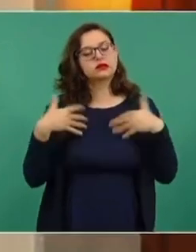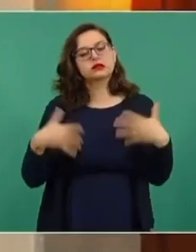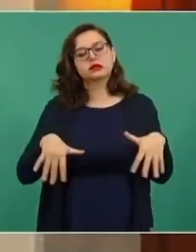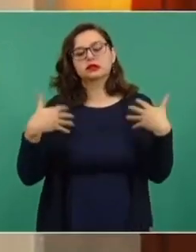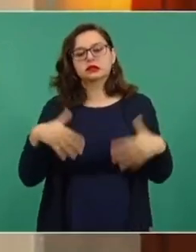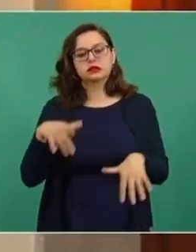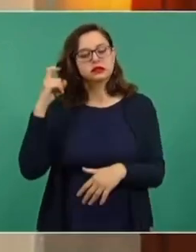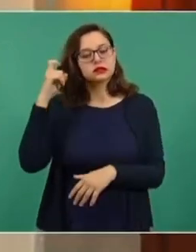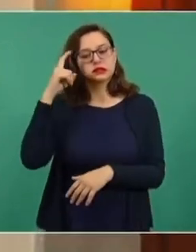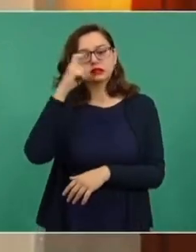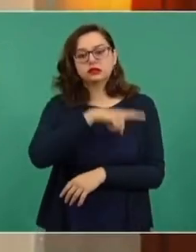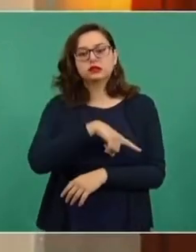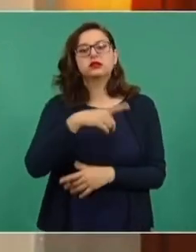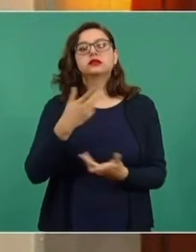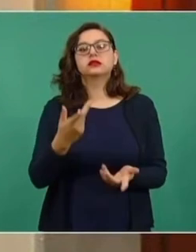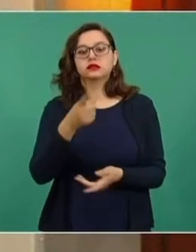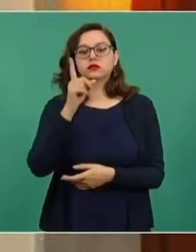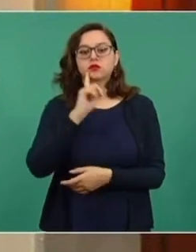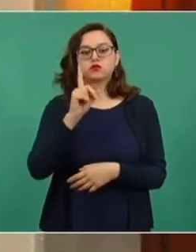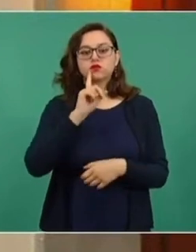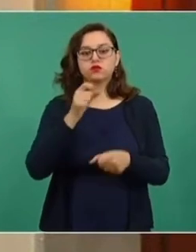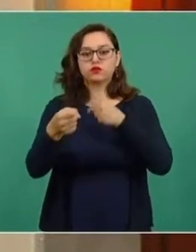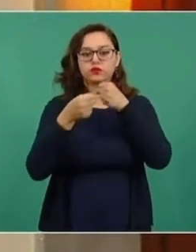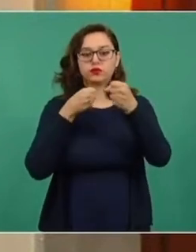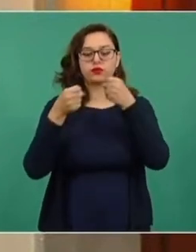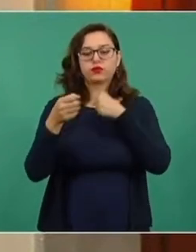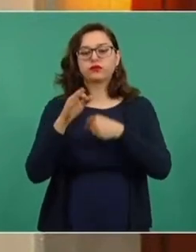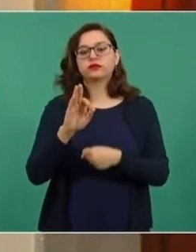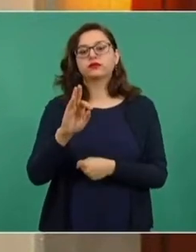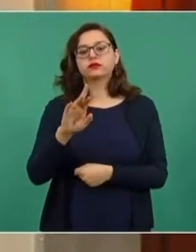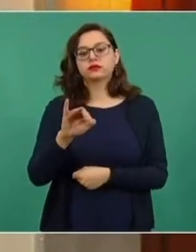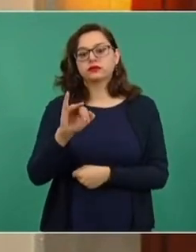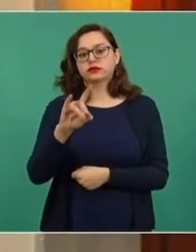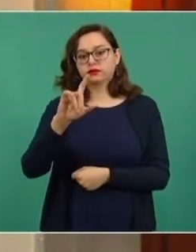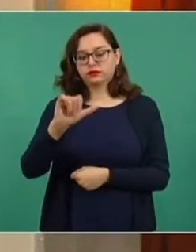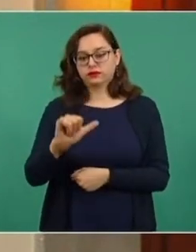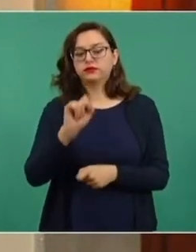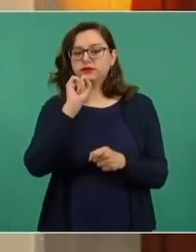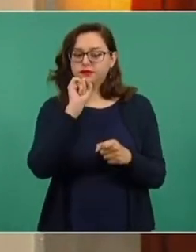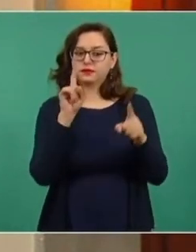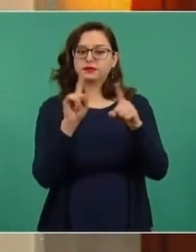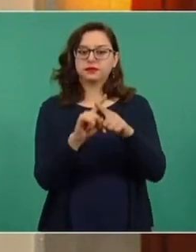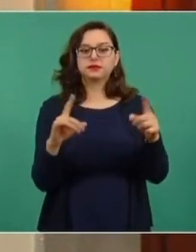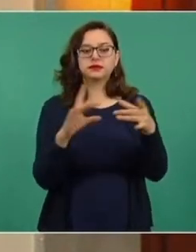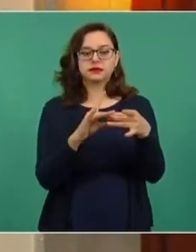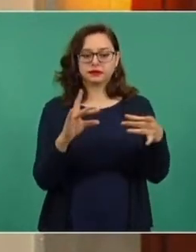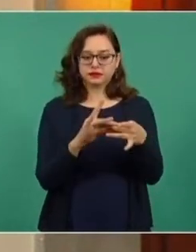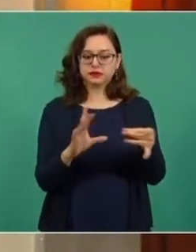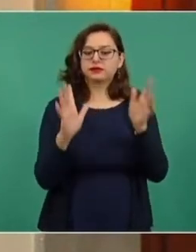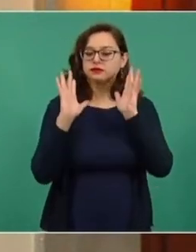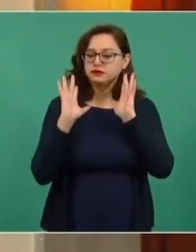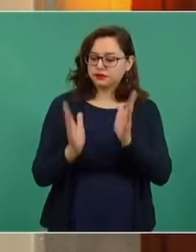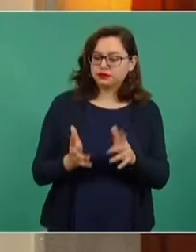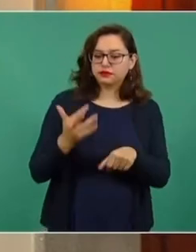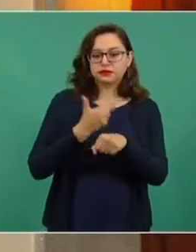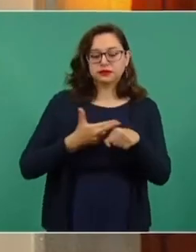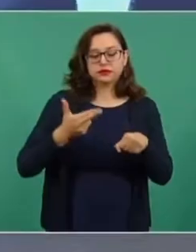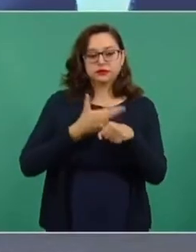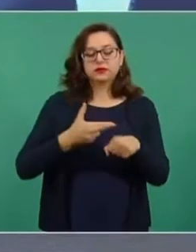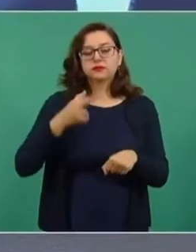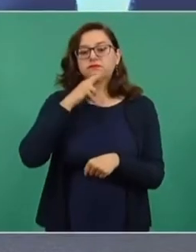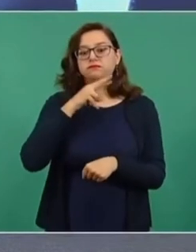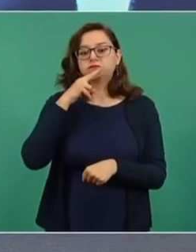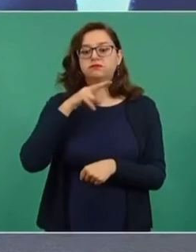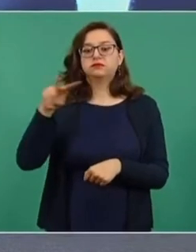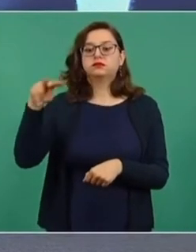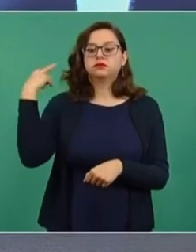periodista Frida también, Frida Garrard también lo comentó, pero ya se actuó y se coordinó con la Fiscalía de